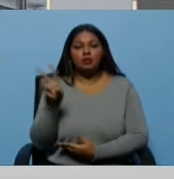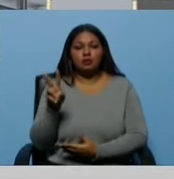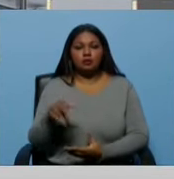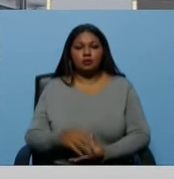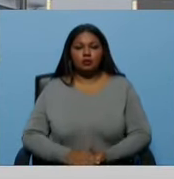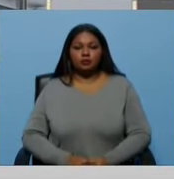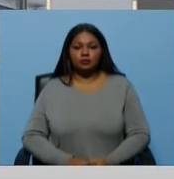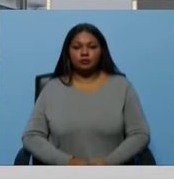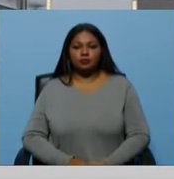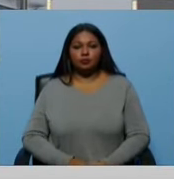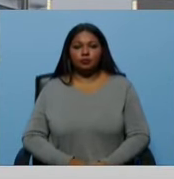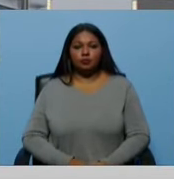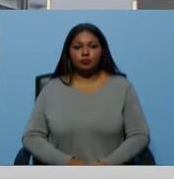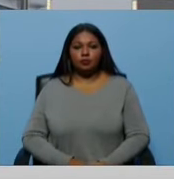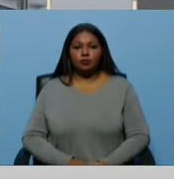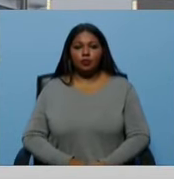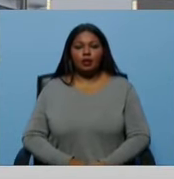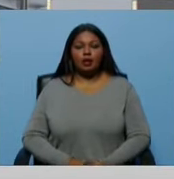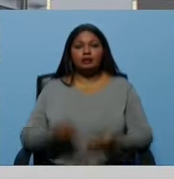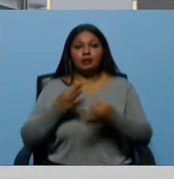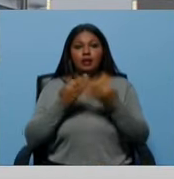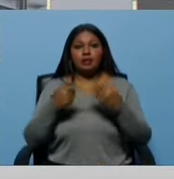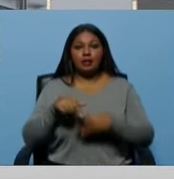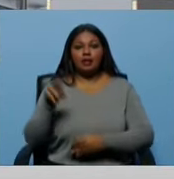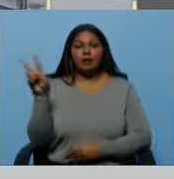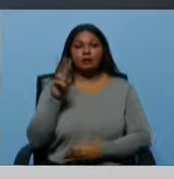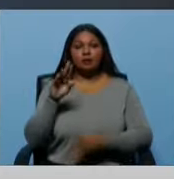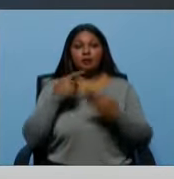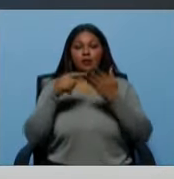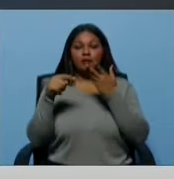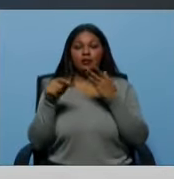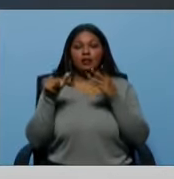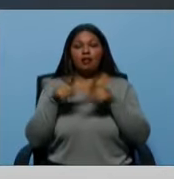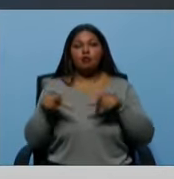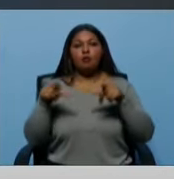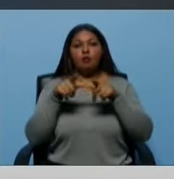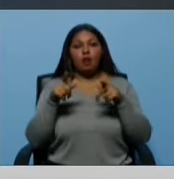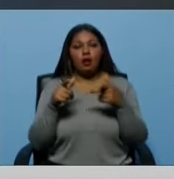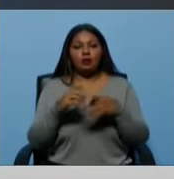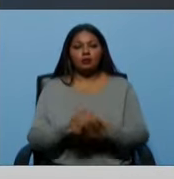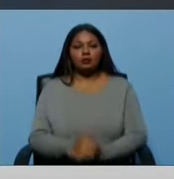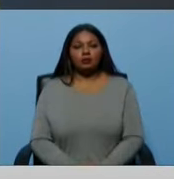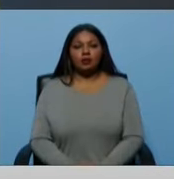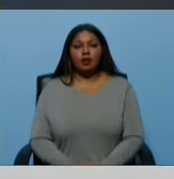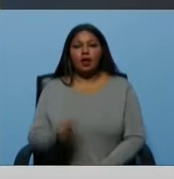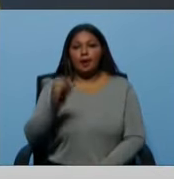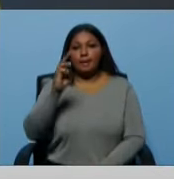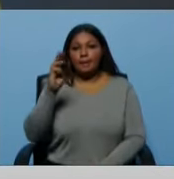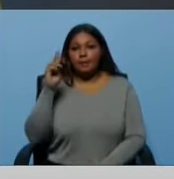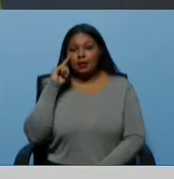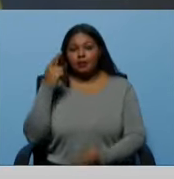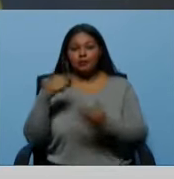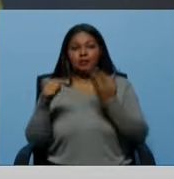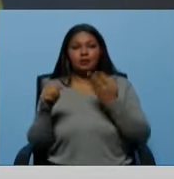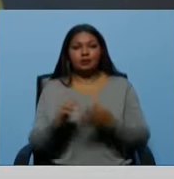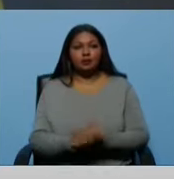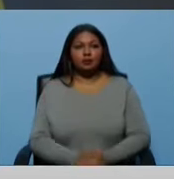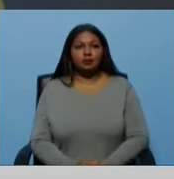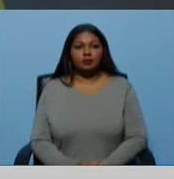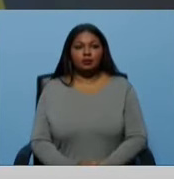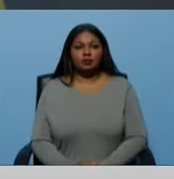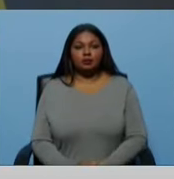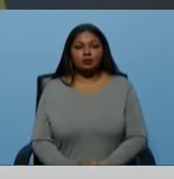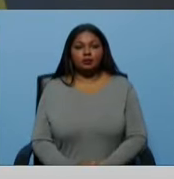Yo creo que eso es un presidente extraordinario para Venezuela con el resto de las plataformas, ¿no? De las APP. Claro, con el resto de las APP, que es